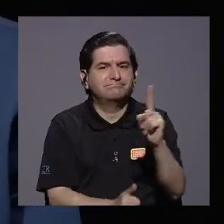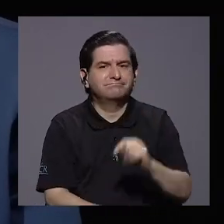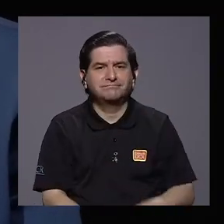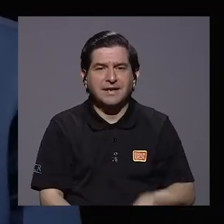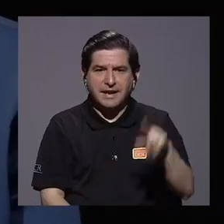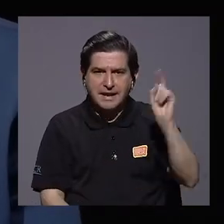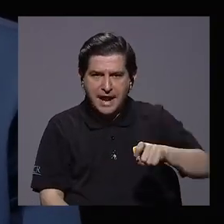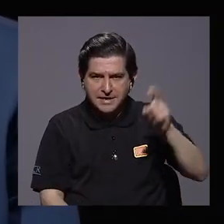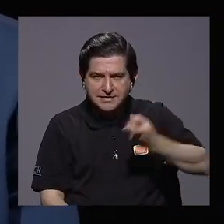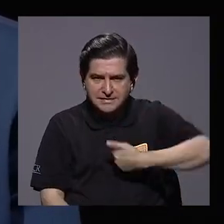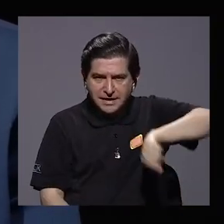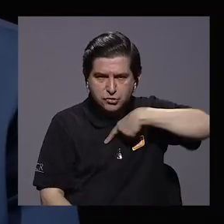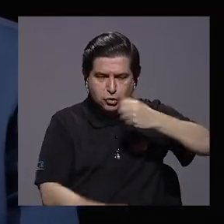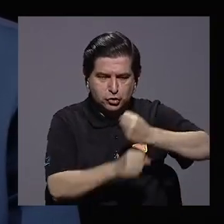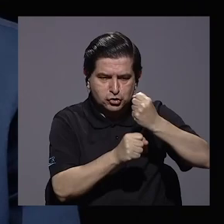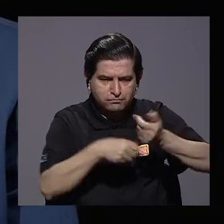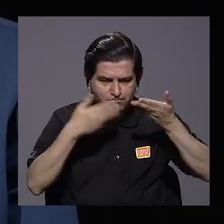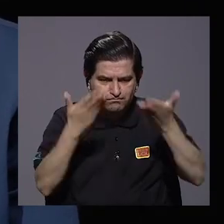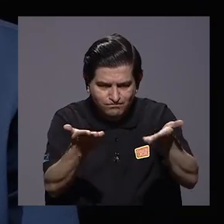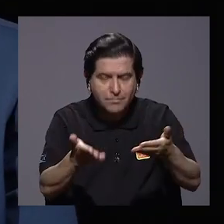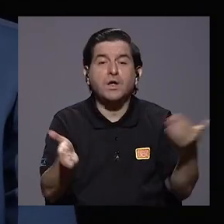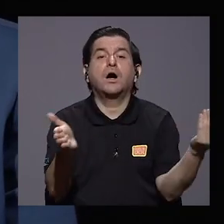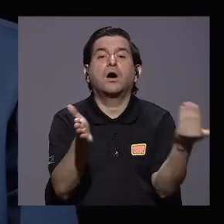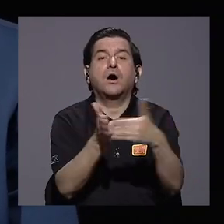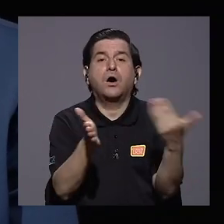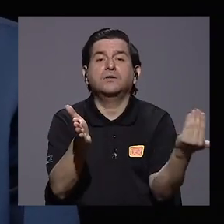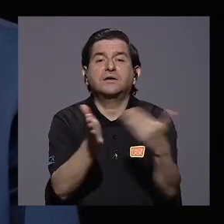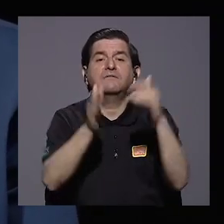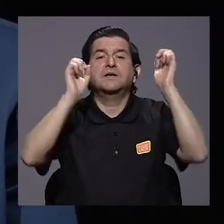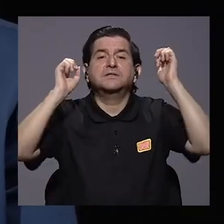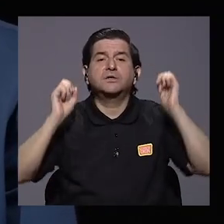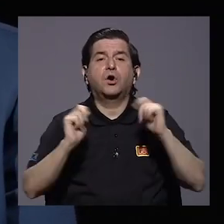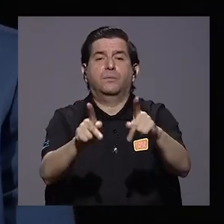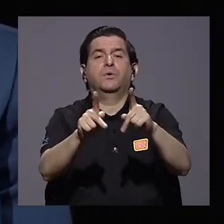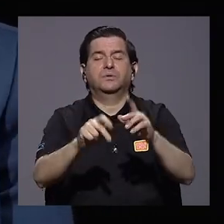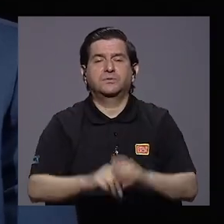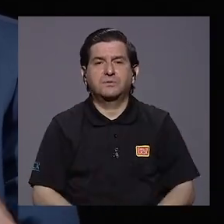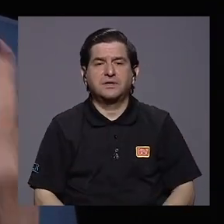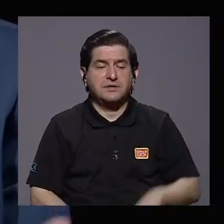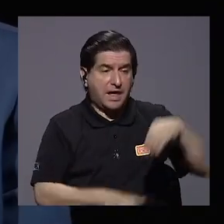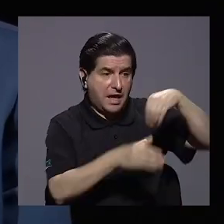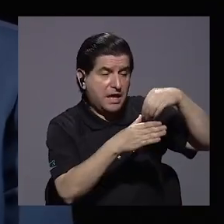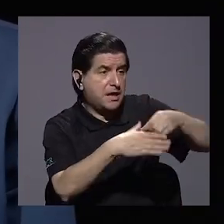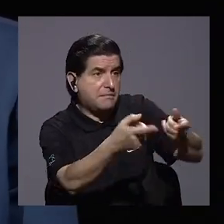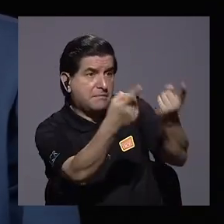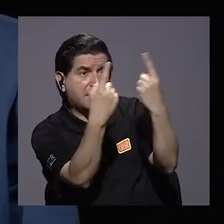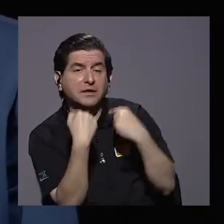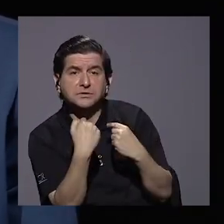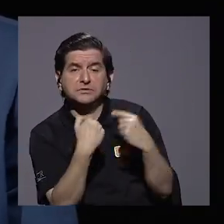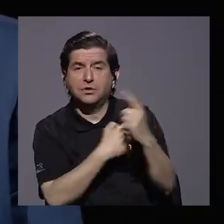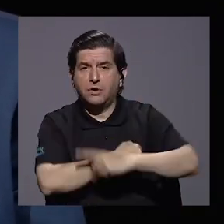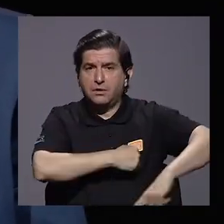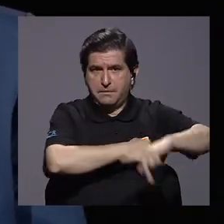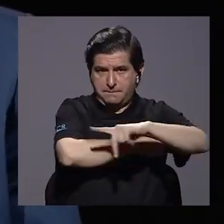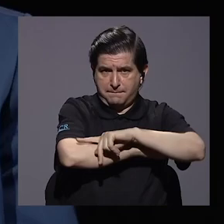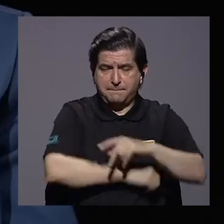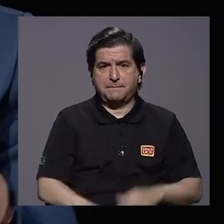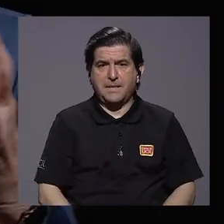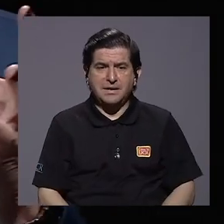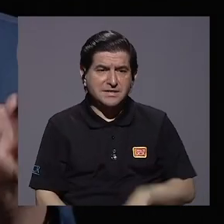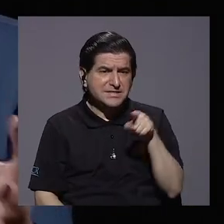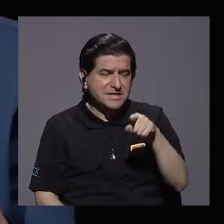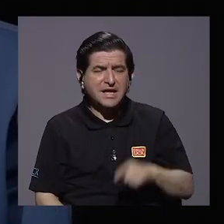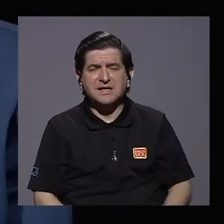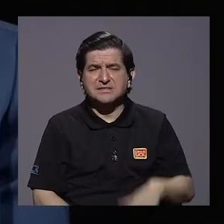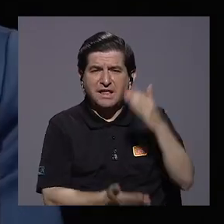necesitamos generar es empleo, es volver a tener oportunidades, es traer inversión, es que el país salga de